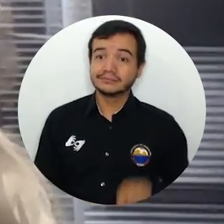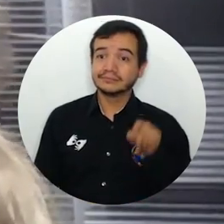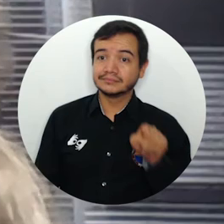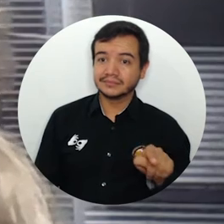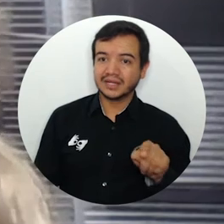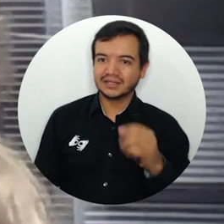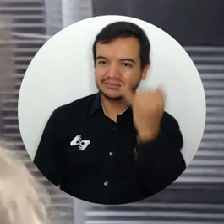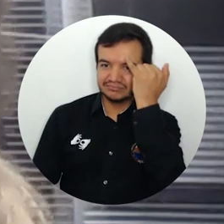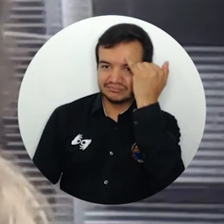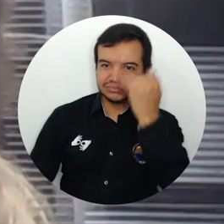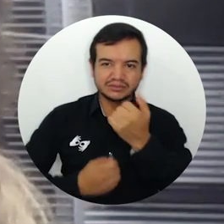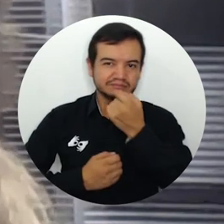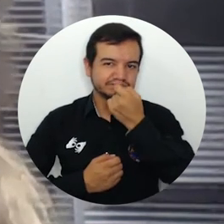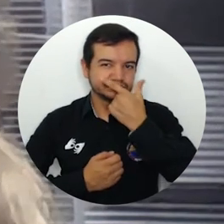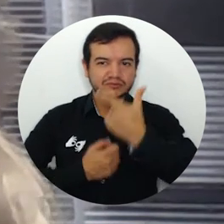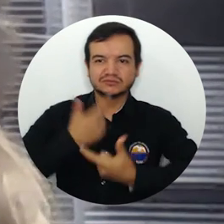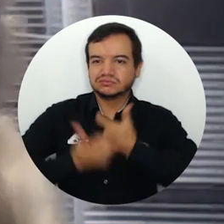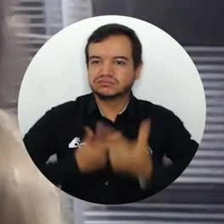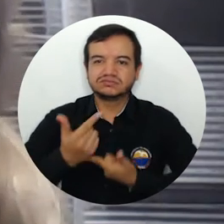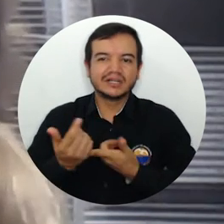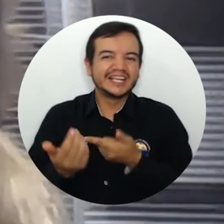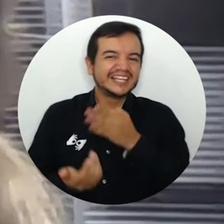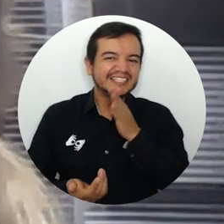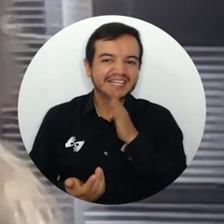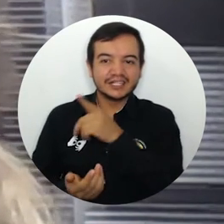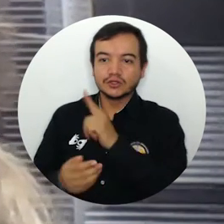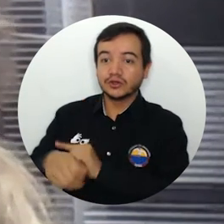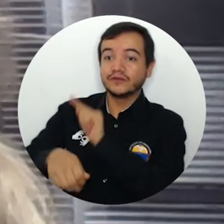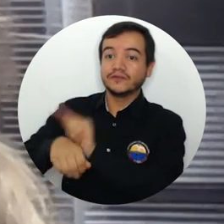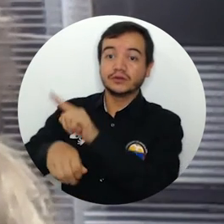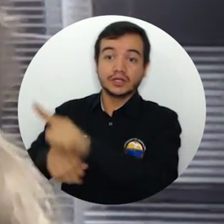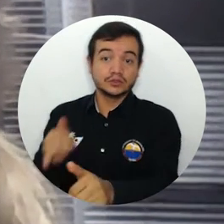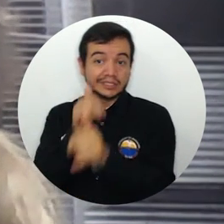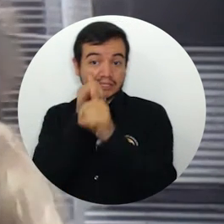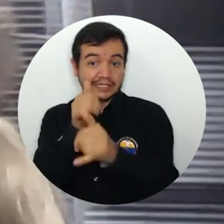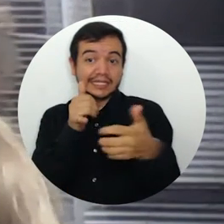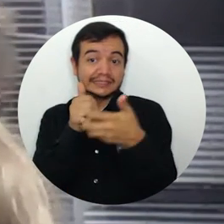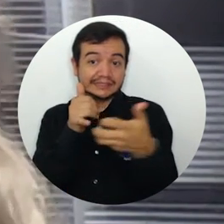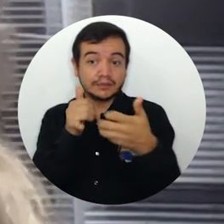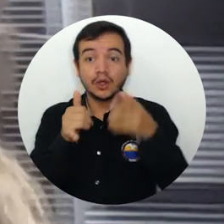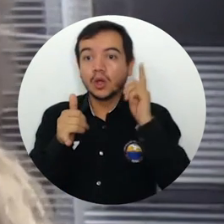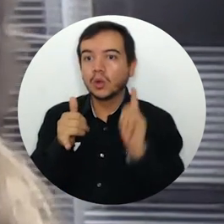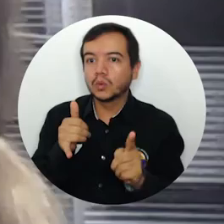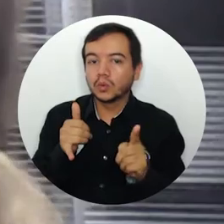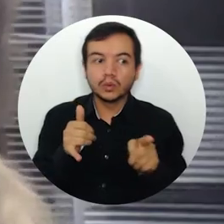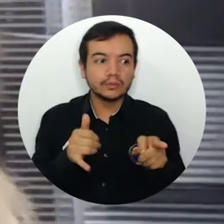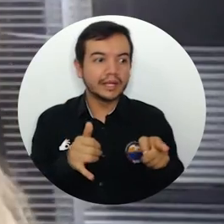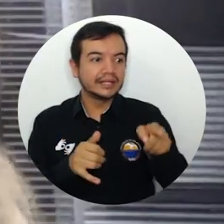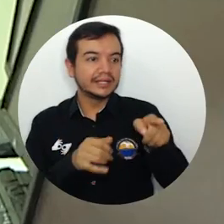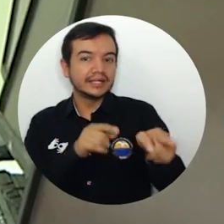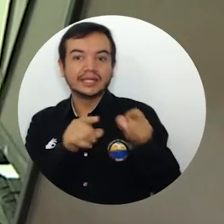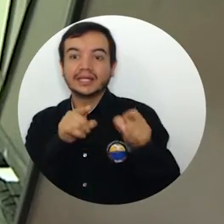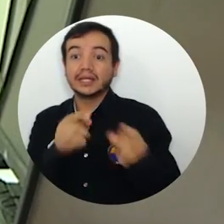que ha venido desarrollando el Programa de Ingeniería de Sistemas en virtud de tratar de aprovechar toda esa potencialidad de nuestros